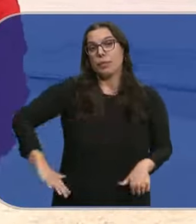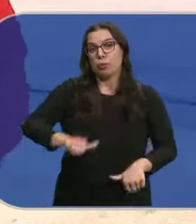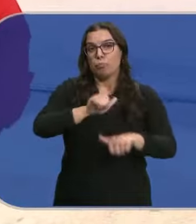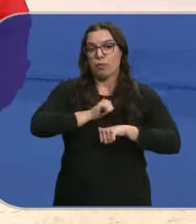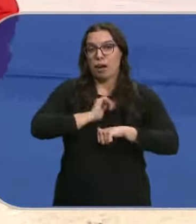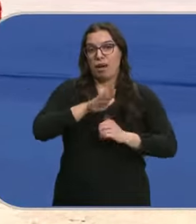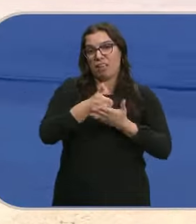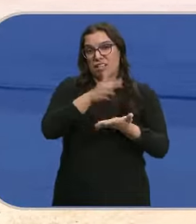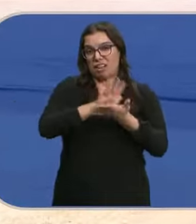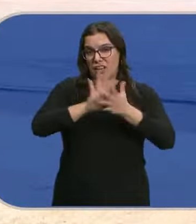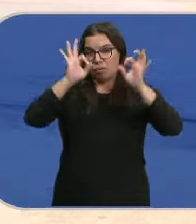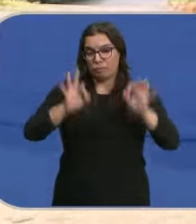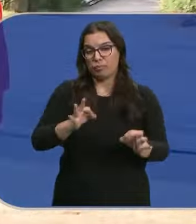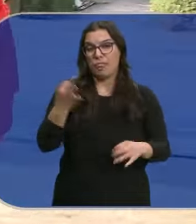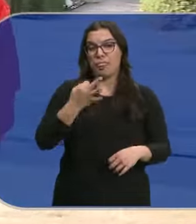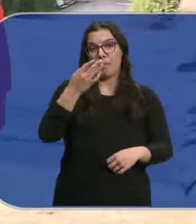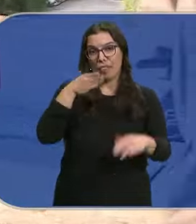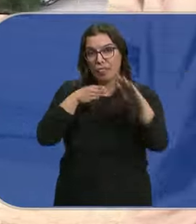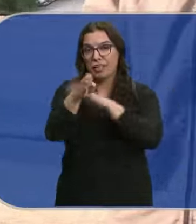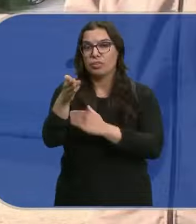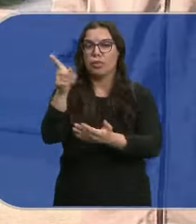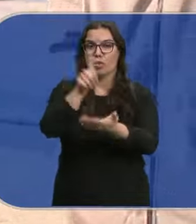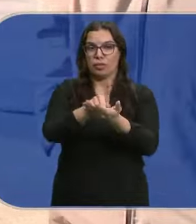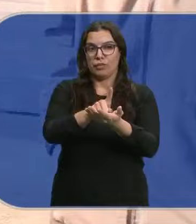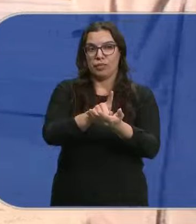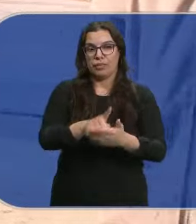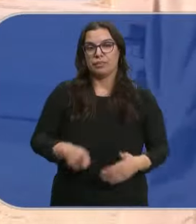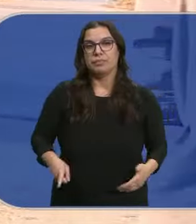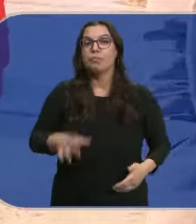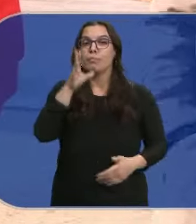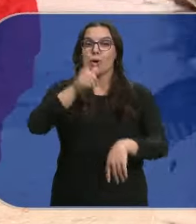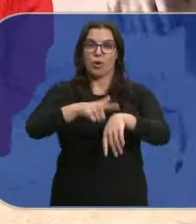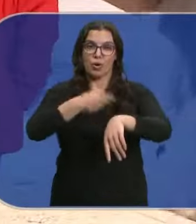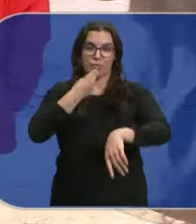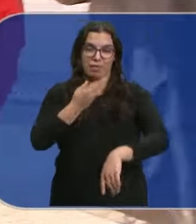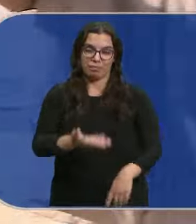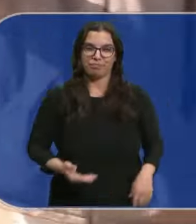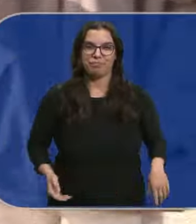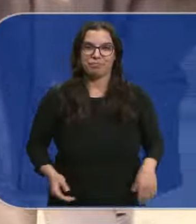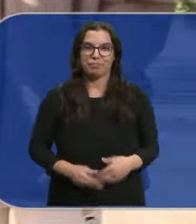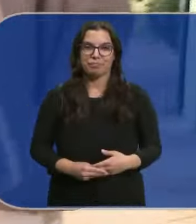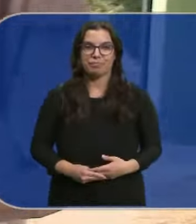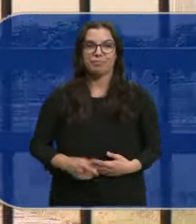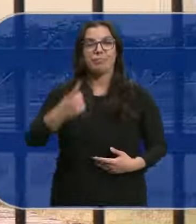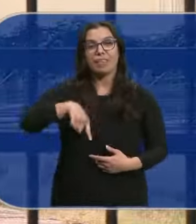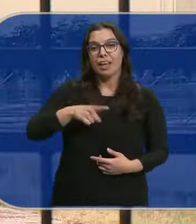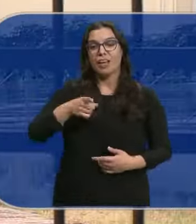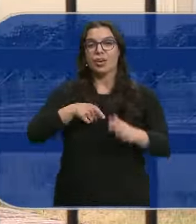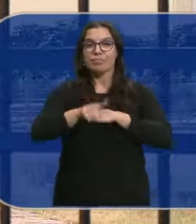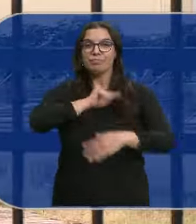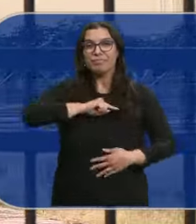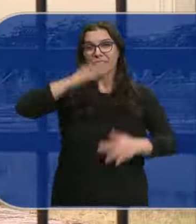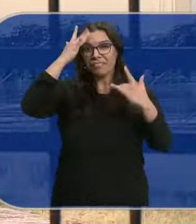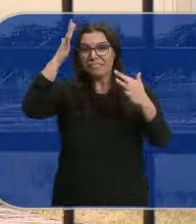esperar para estar tranquilos Les toca volver al interior Porque es la hora de comer Y entran con la esperanza